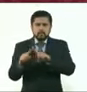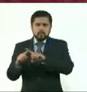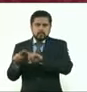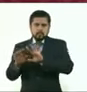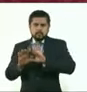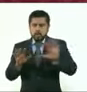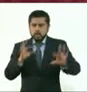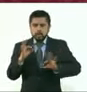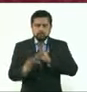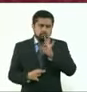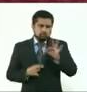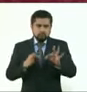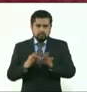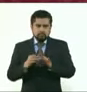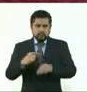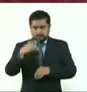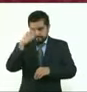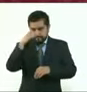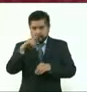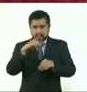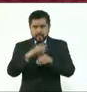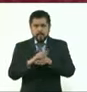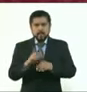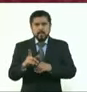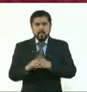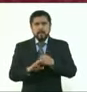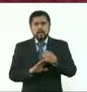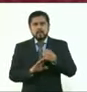cumplieron con este requisito.